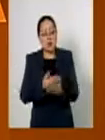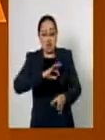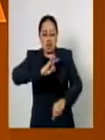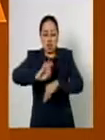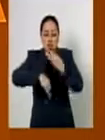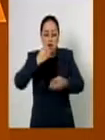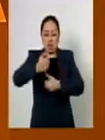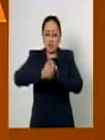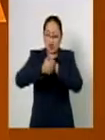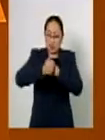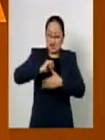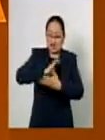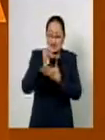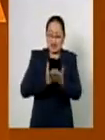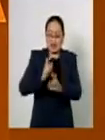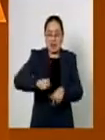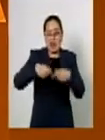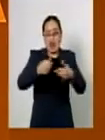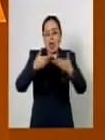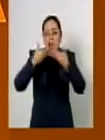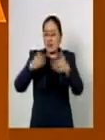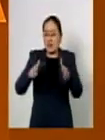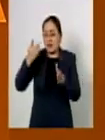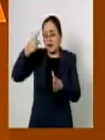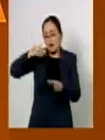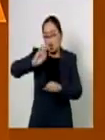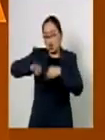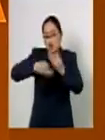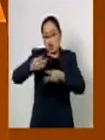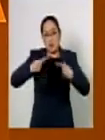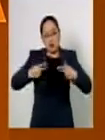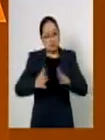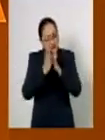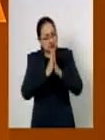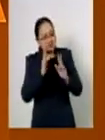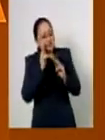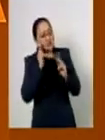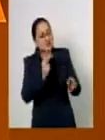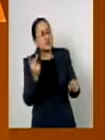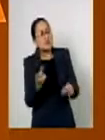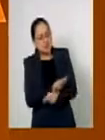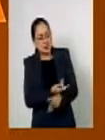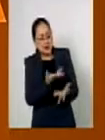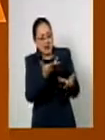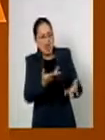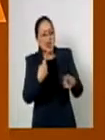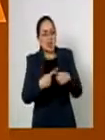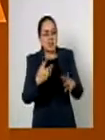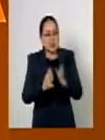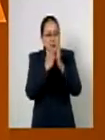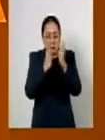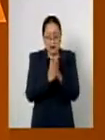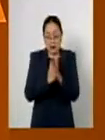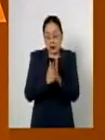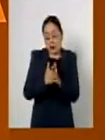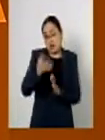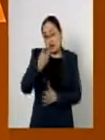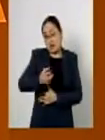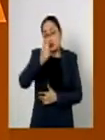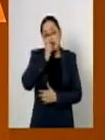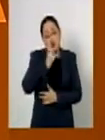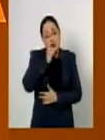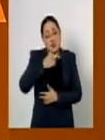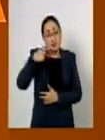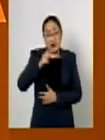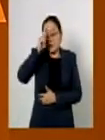las licitaciones sean públicas y abiertas al público en todo momento y con mayor razón uno